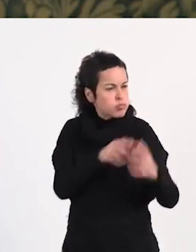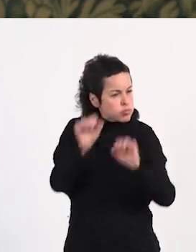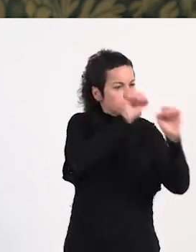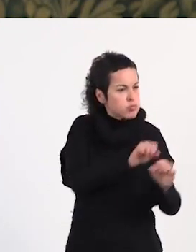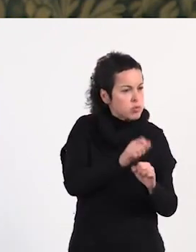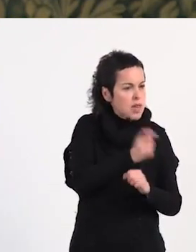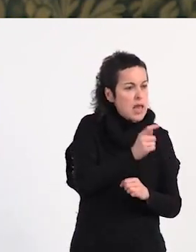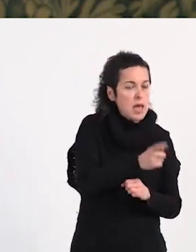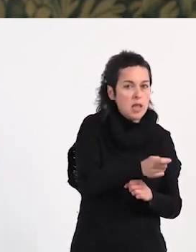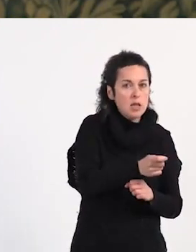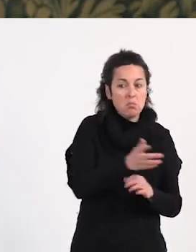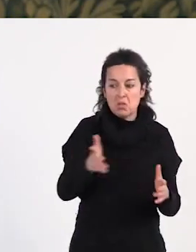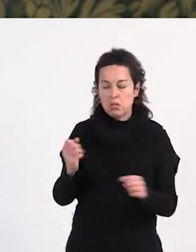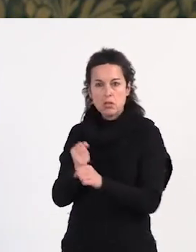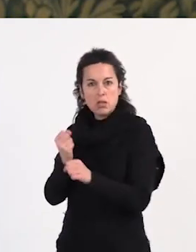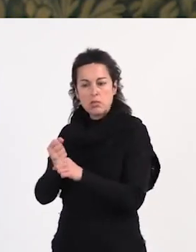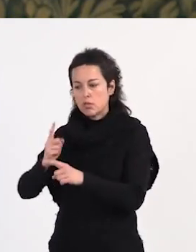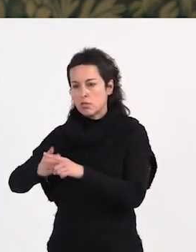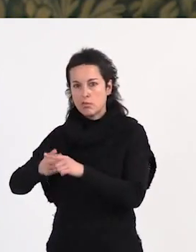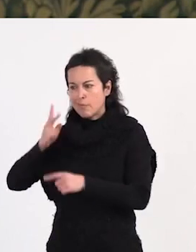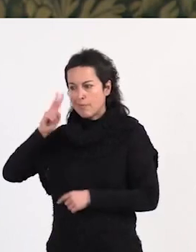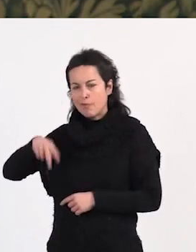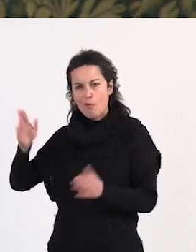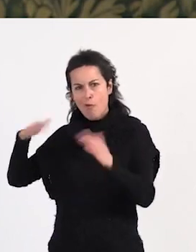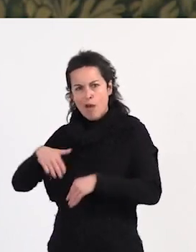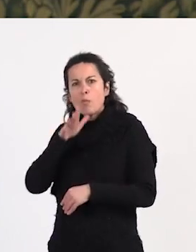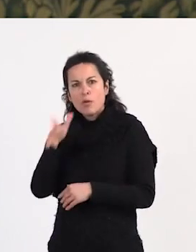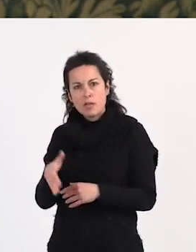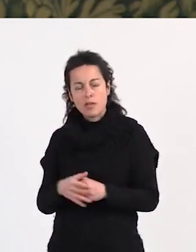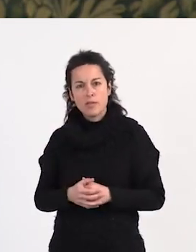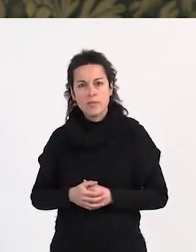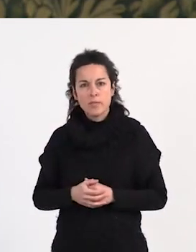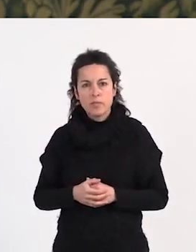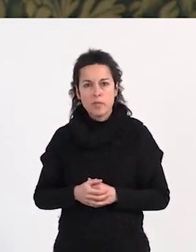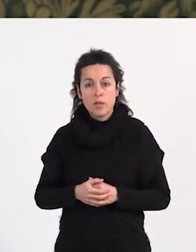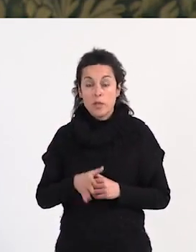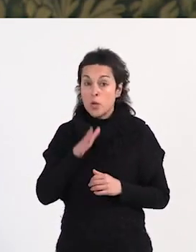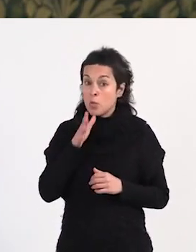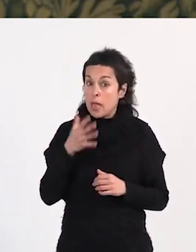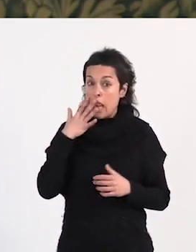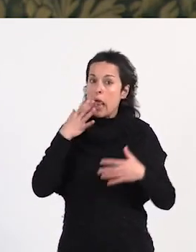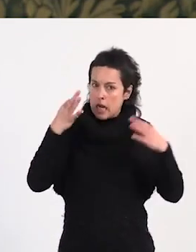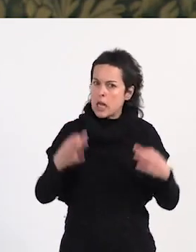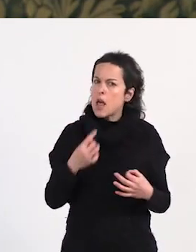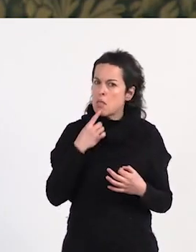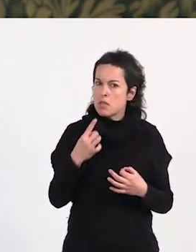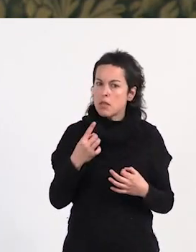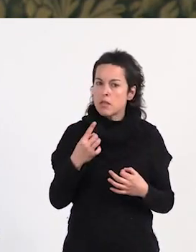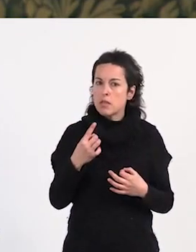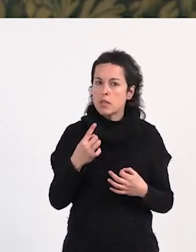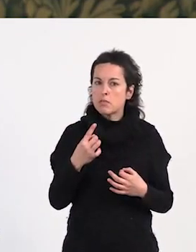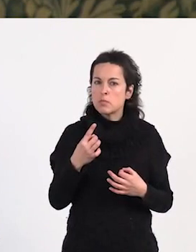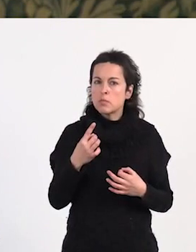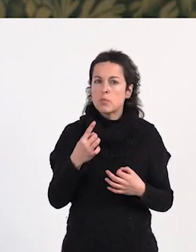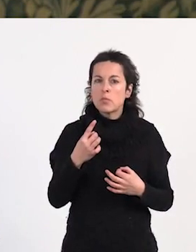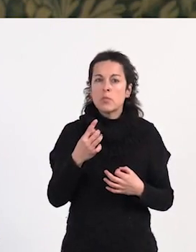sin embargo, el trabajo sexual no tiene reconocimiento. Cuando la realidad dice que es una salida laboral a